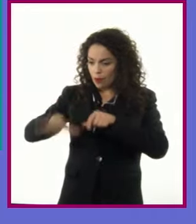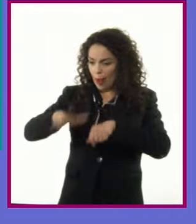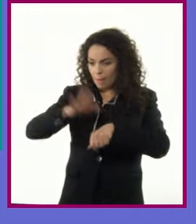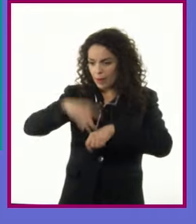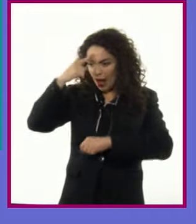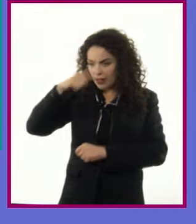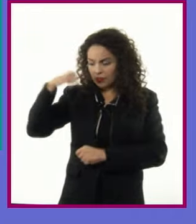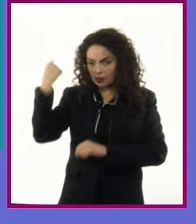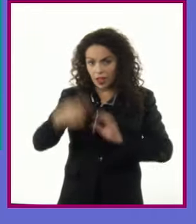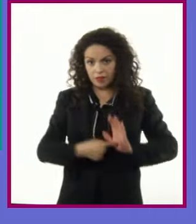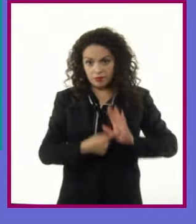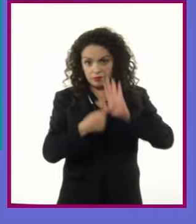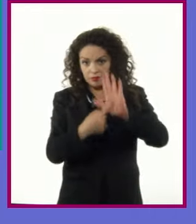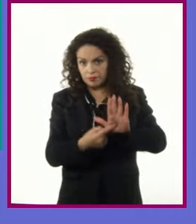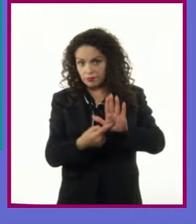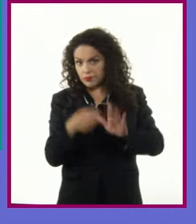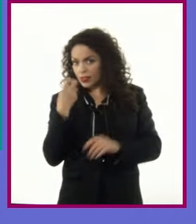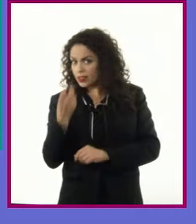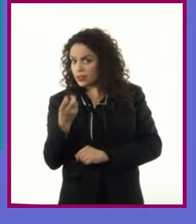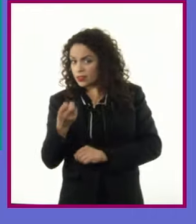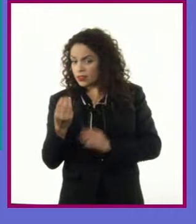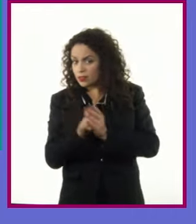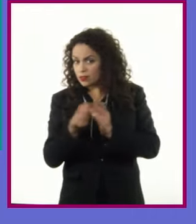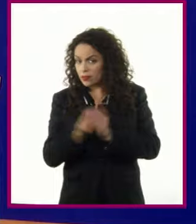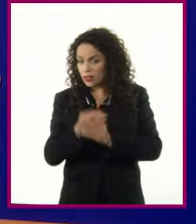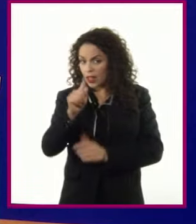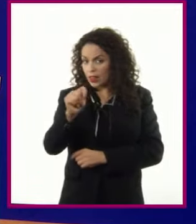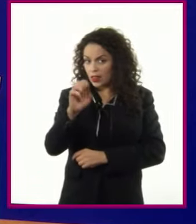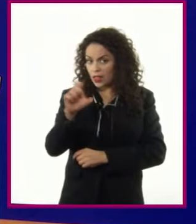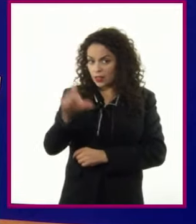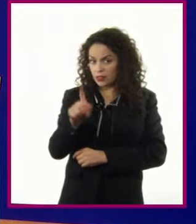presentar este tipo de texto?